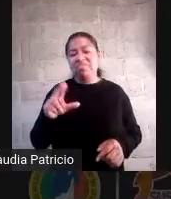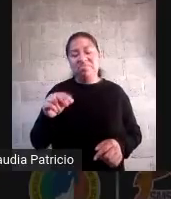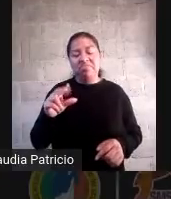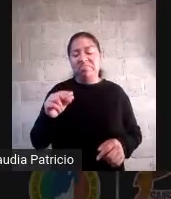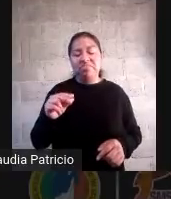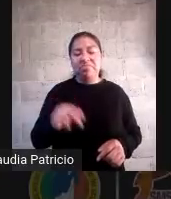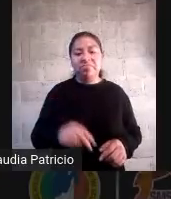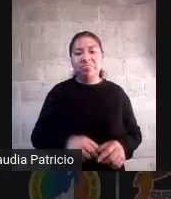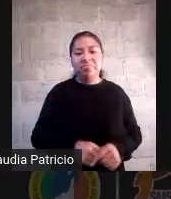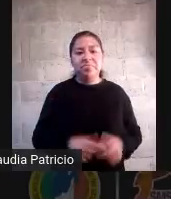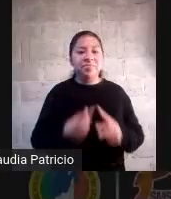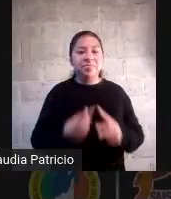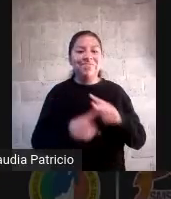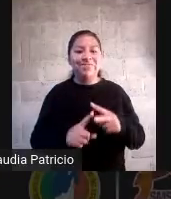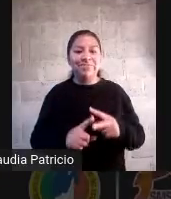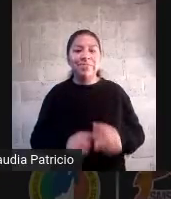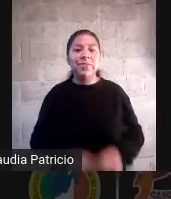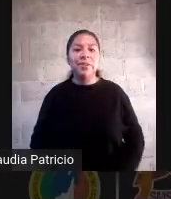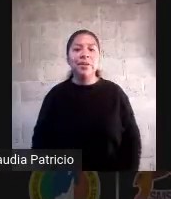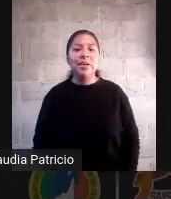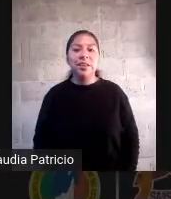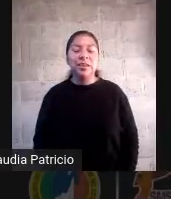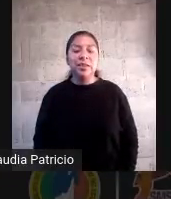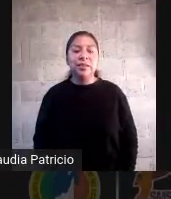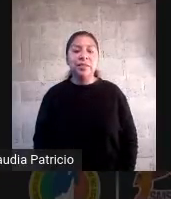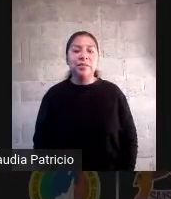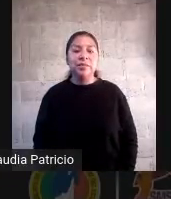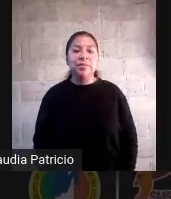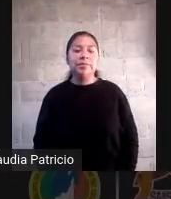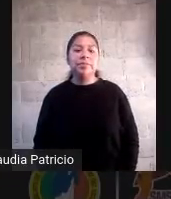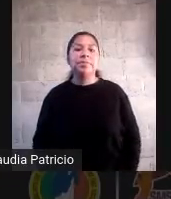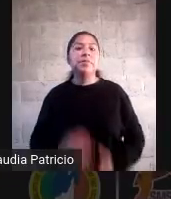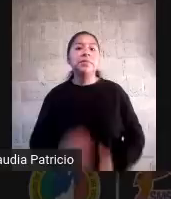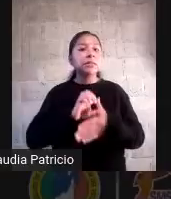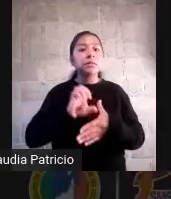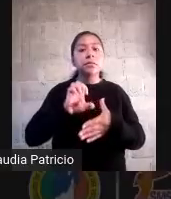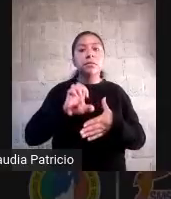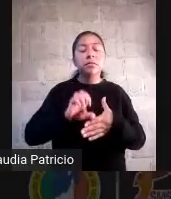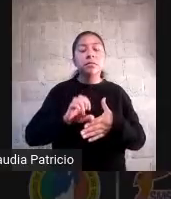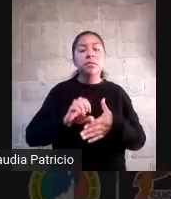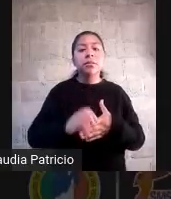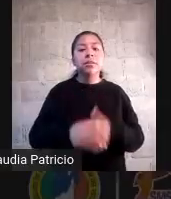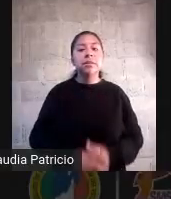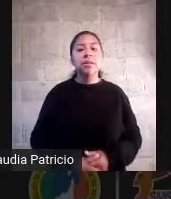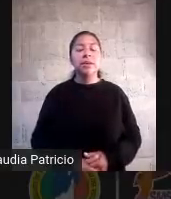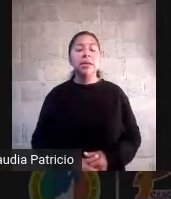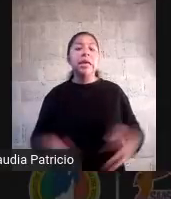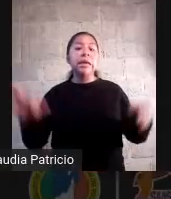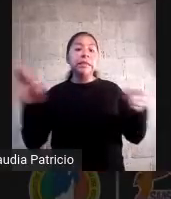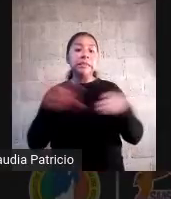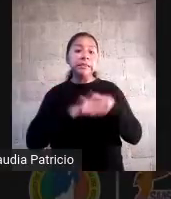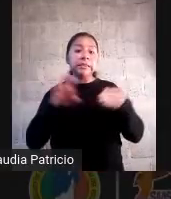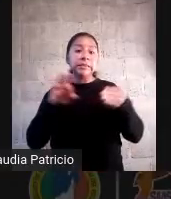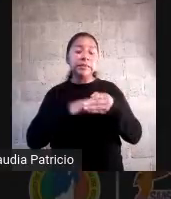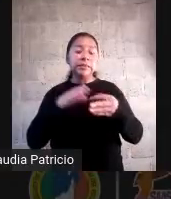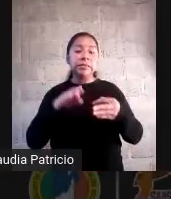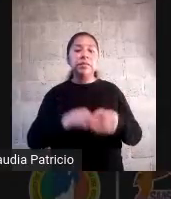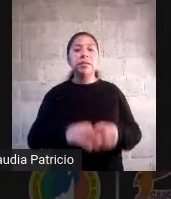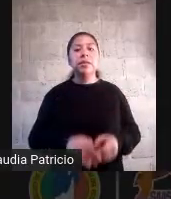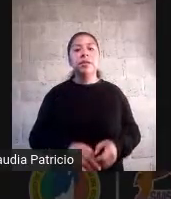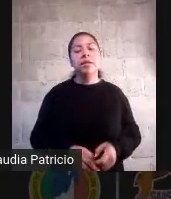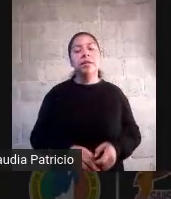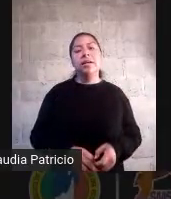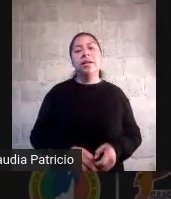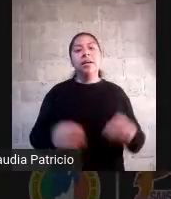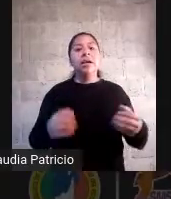acercarnos ir acercándonos un poco más a las nuevas tendencias educativas mundiales sin